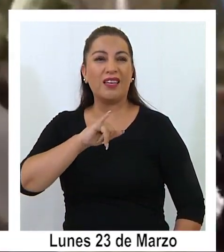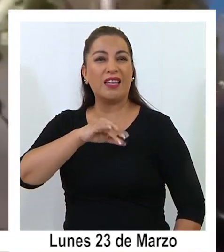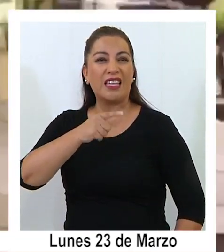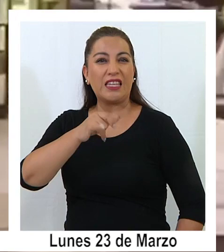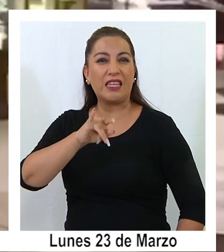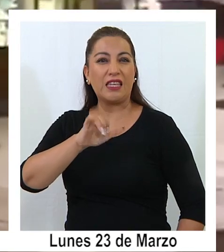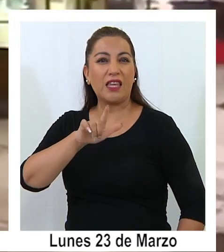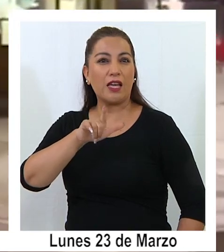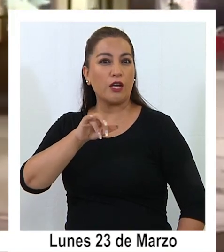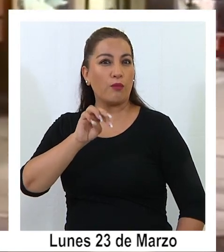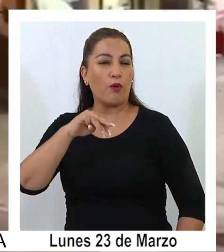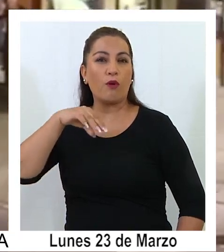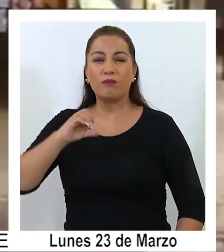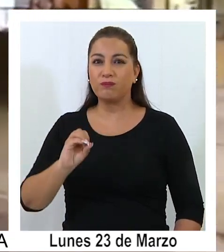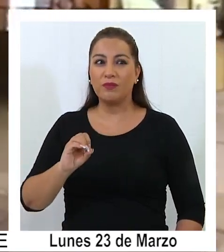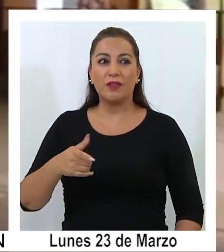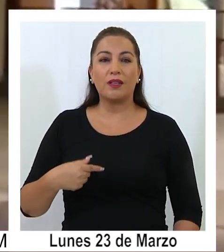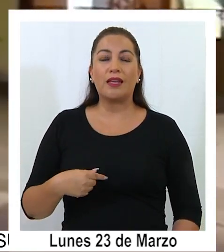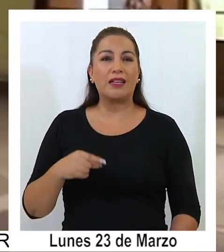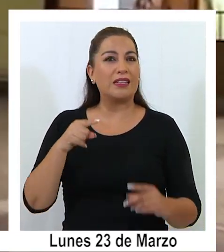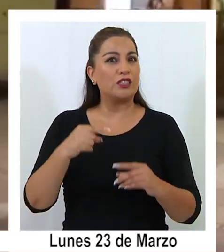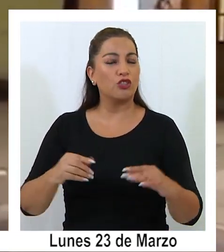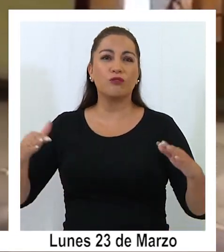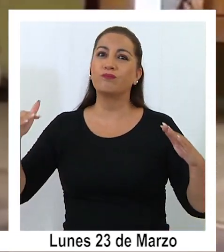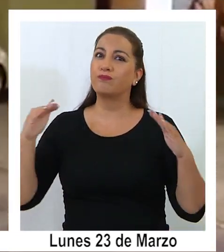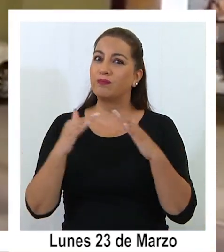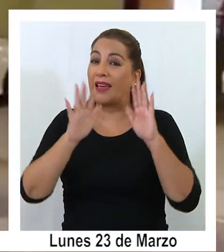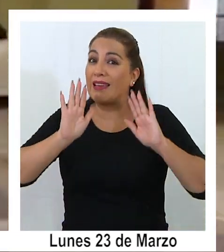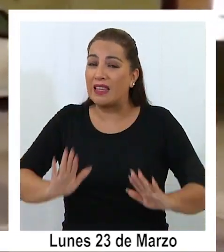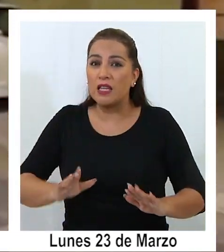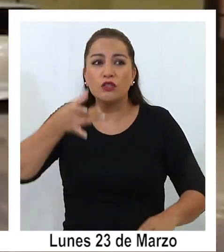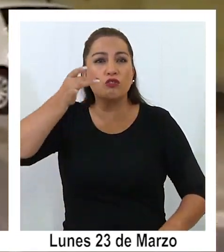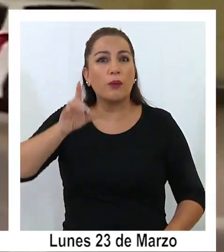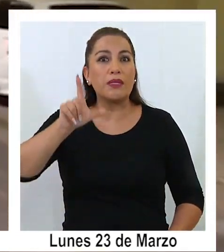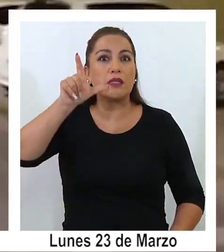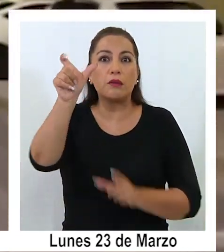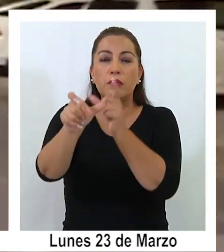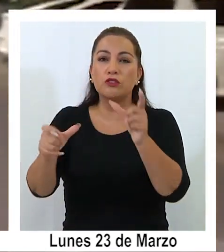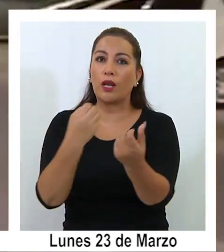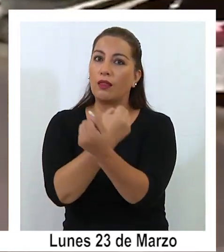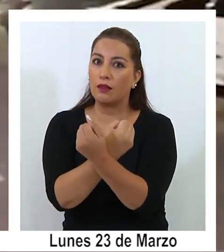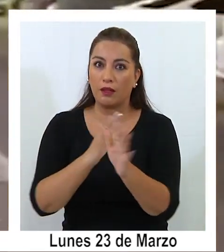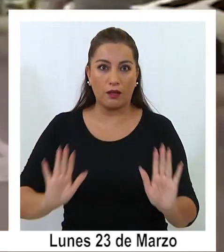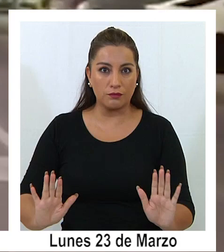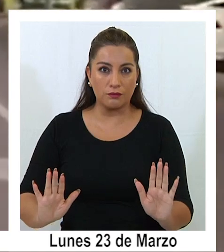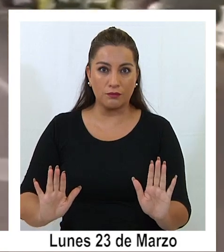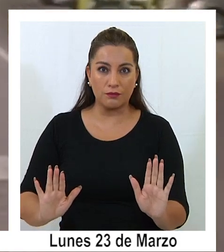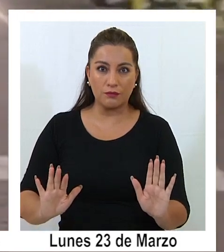informó que durante la primera jornada del toque de queda solo se registraron siete detenidos.